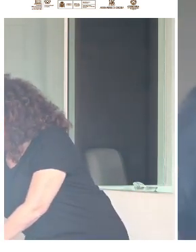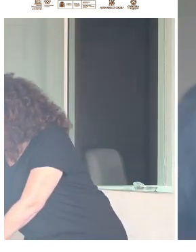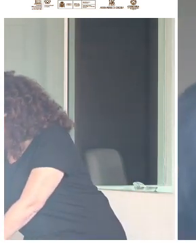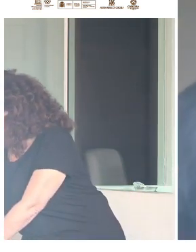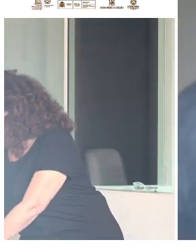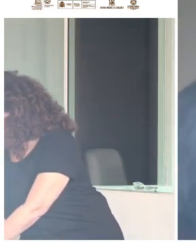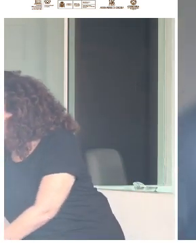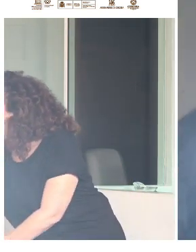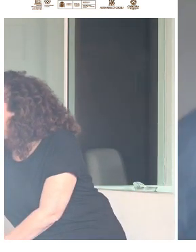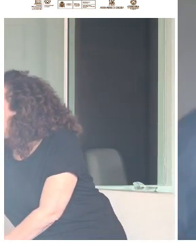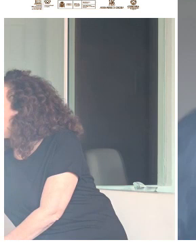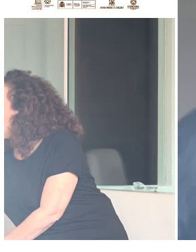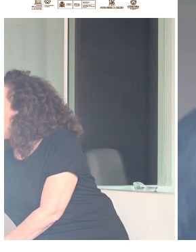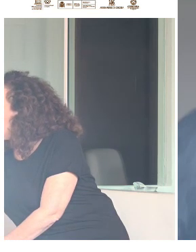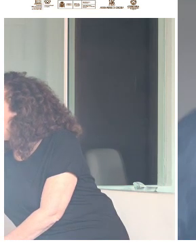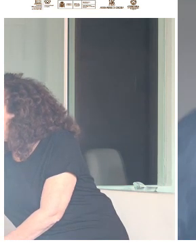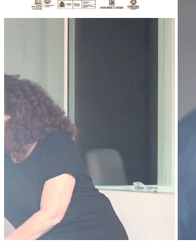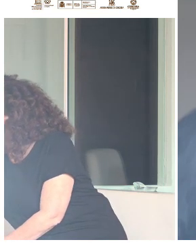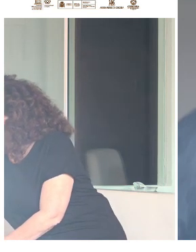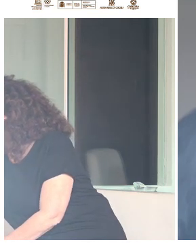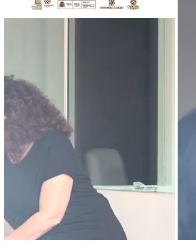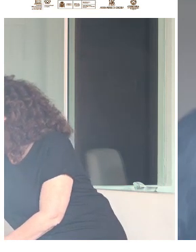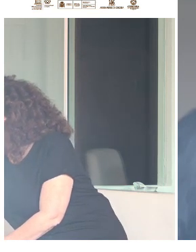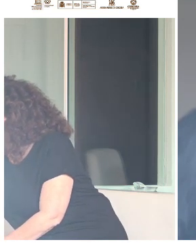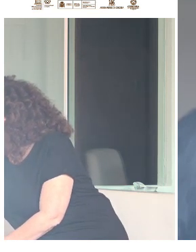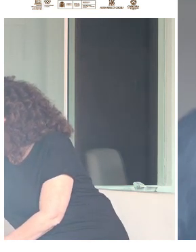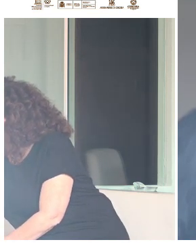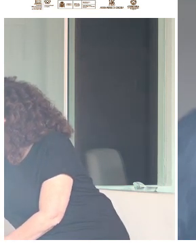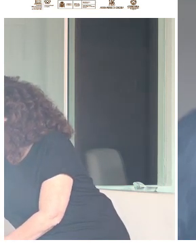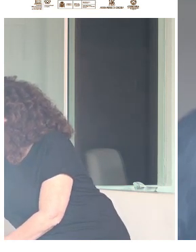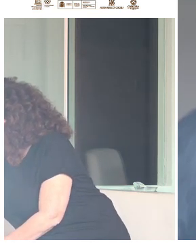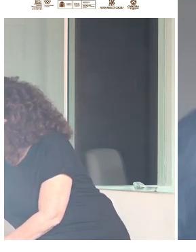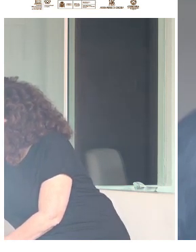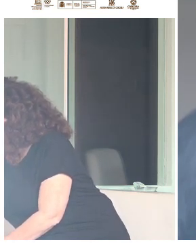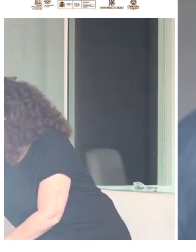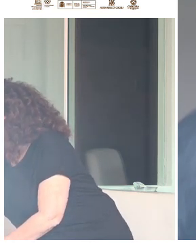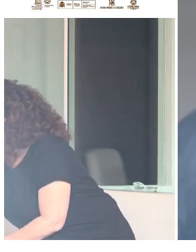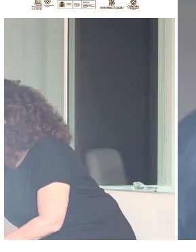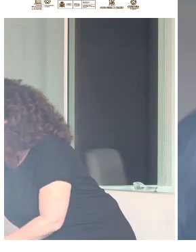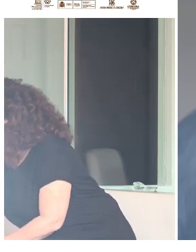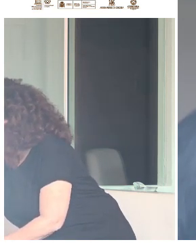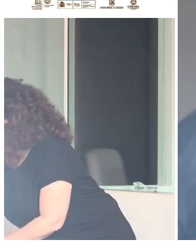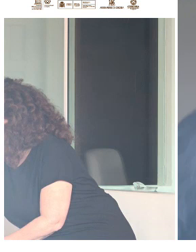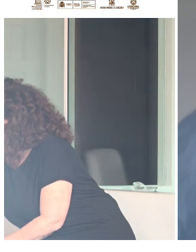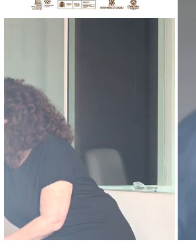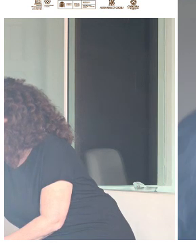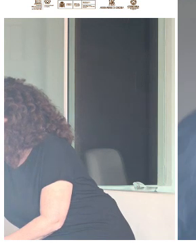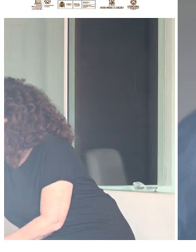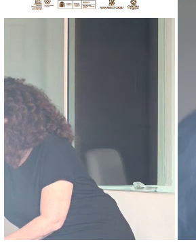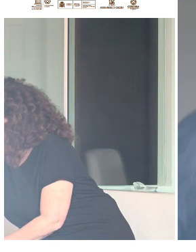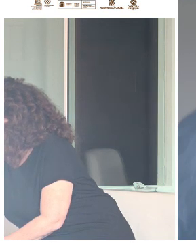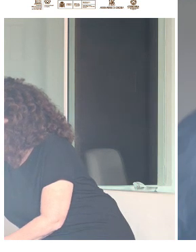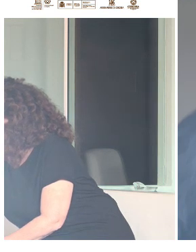todos, señoras y señores. Muchísimas gracias por invitarme a este encuentro de patrimonio cultural,